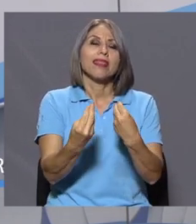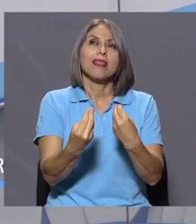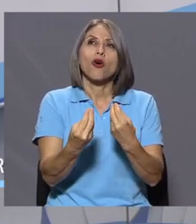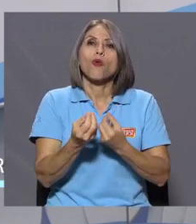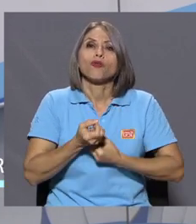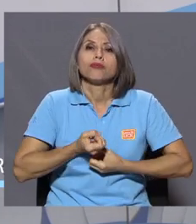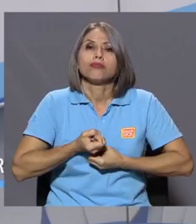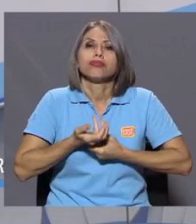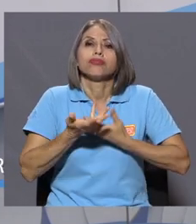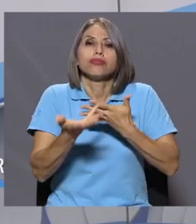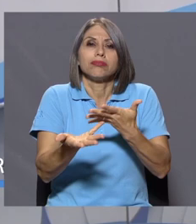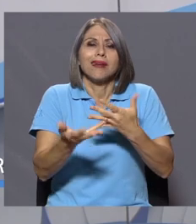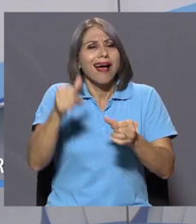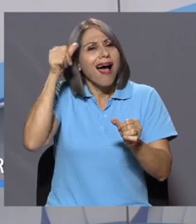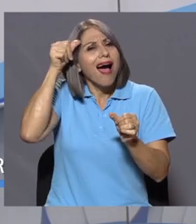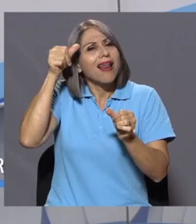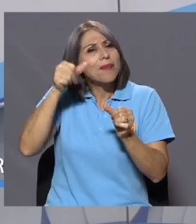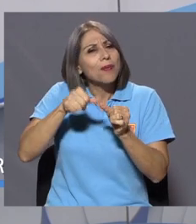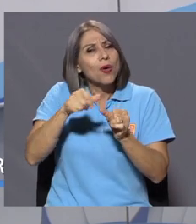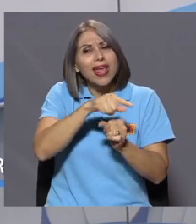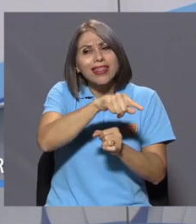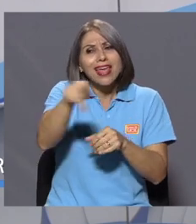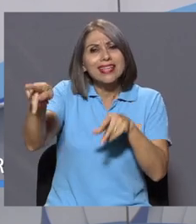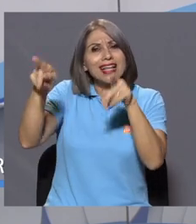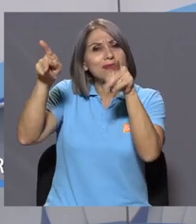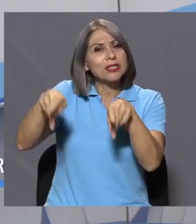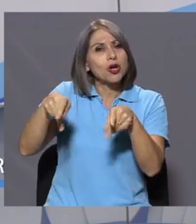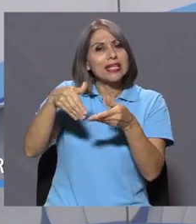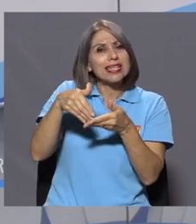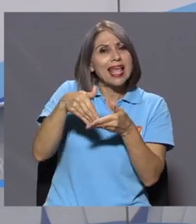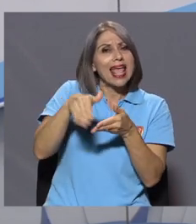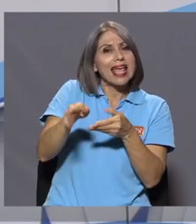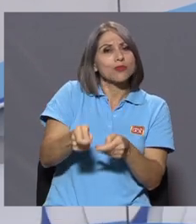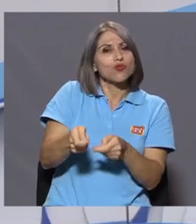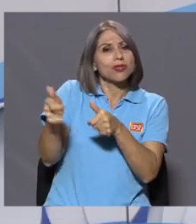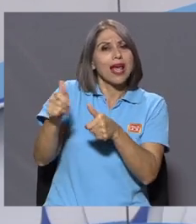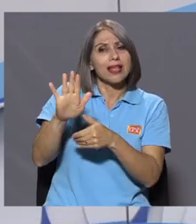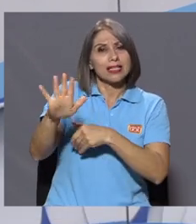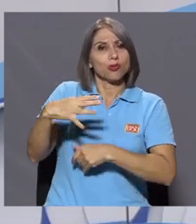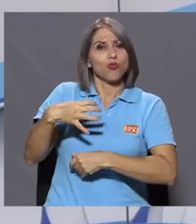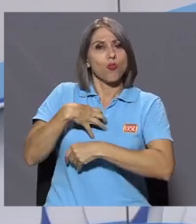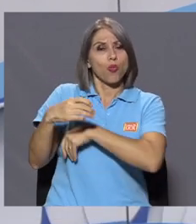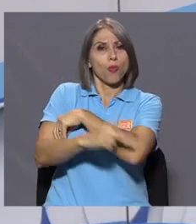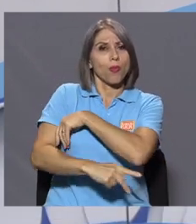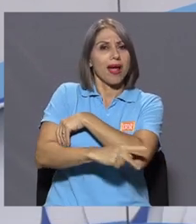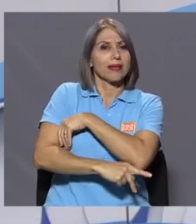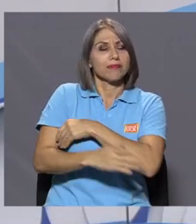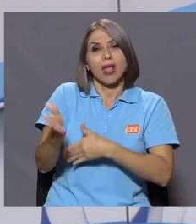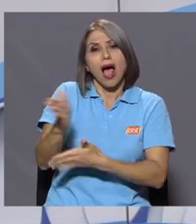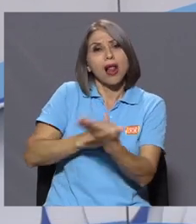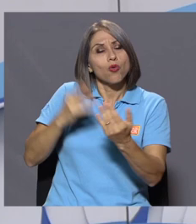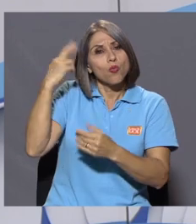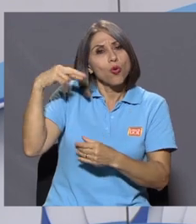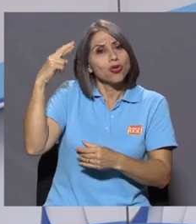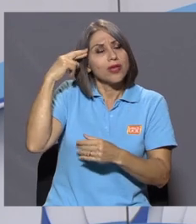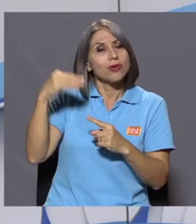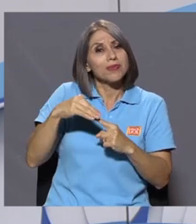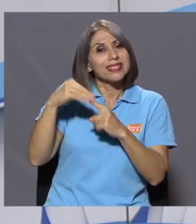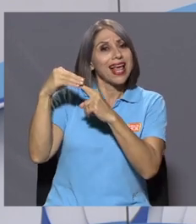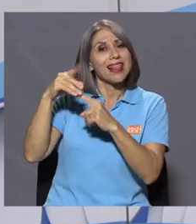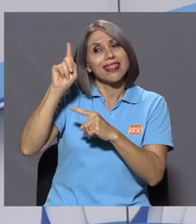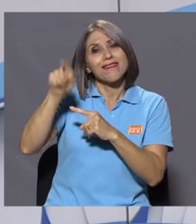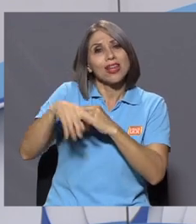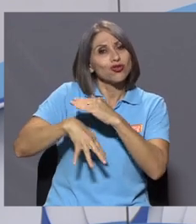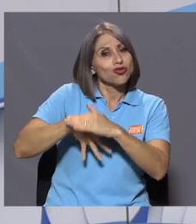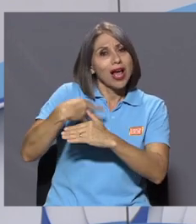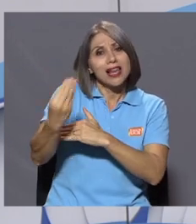de estas personas exiliadas que por algún motivo especial tuvieron que venirse de su país por